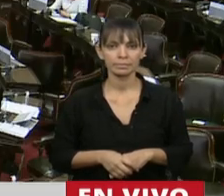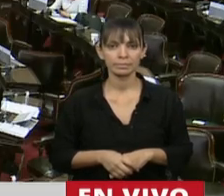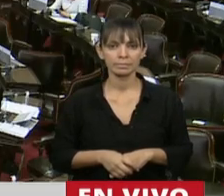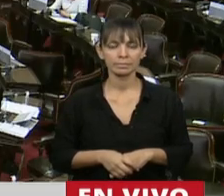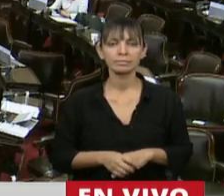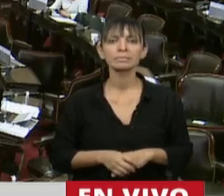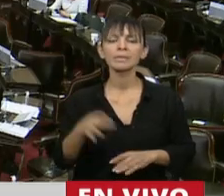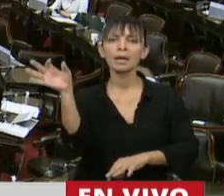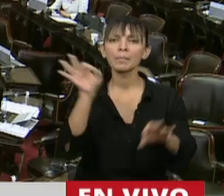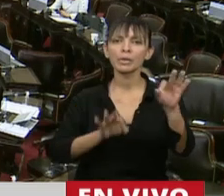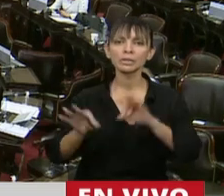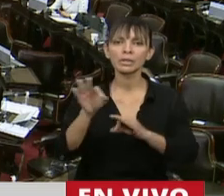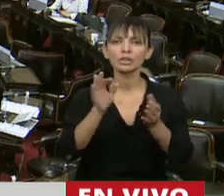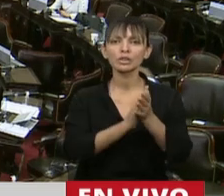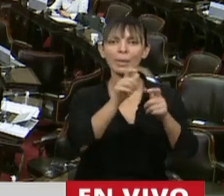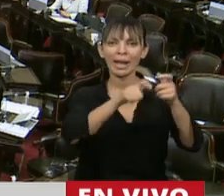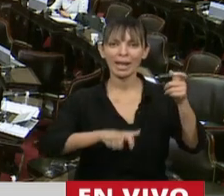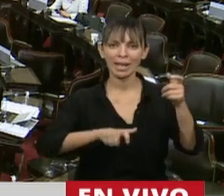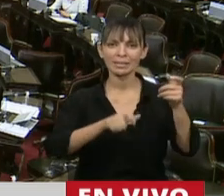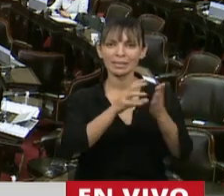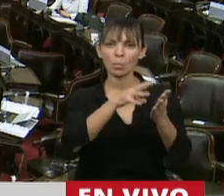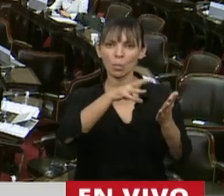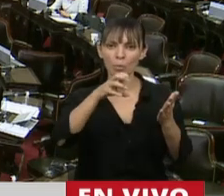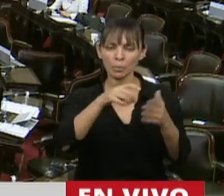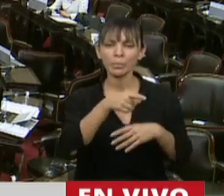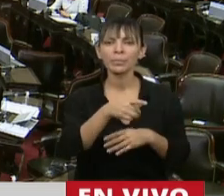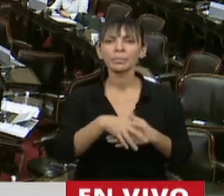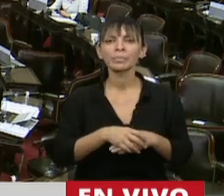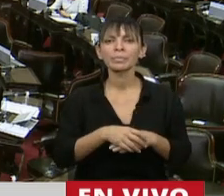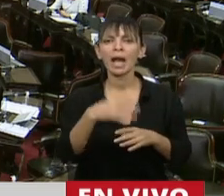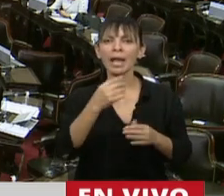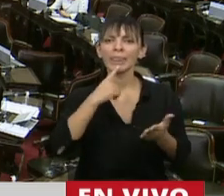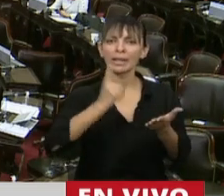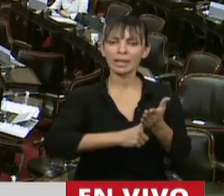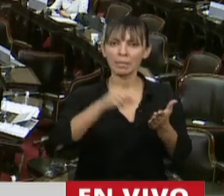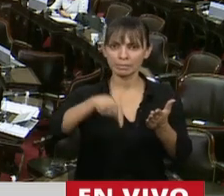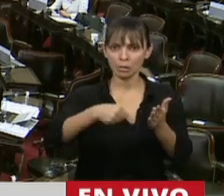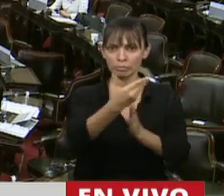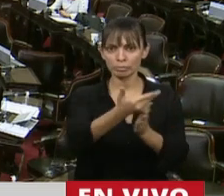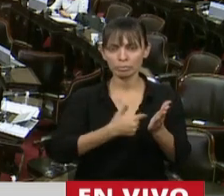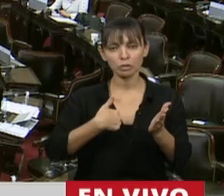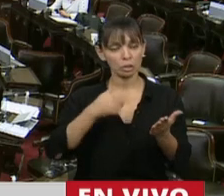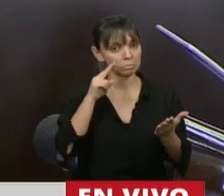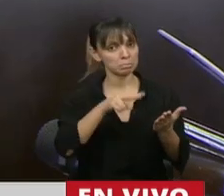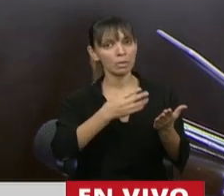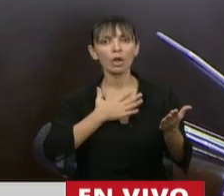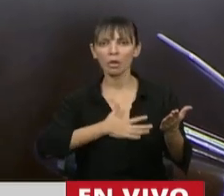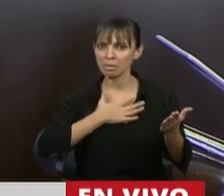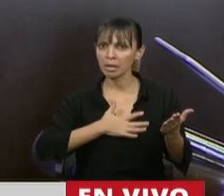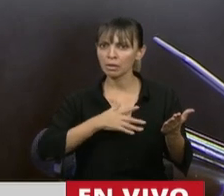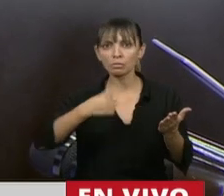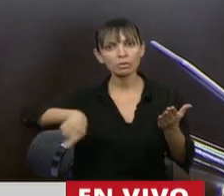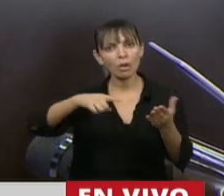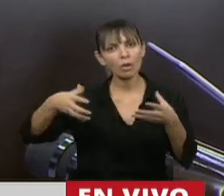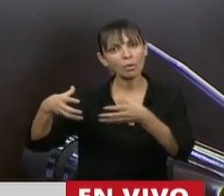El proyecto de receta electrónica tiene un dictamen hoy que yo celebro que todos los